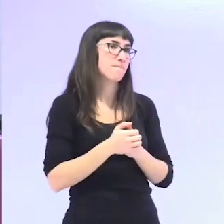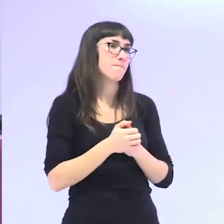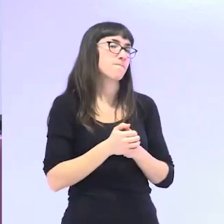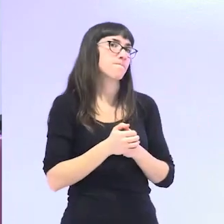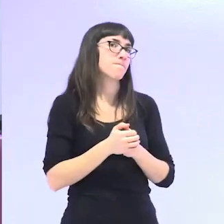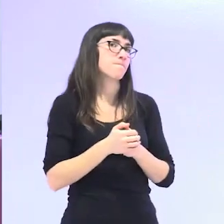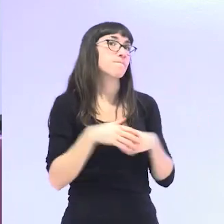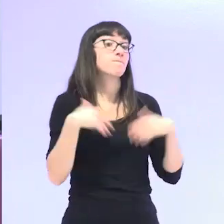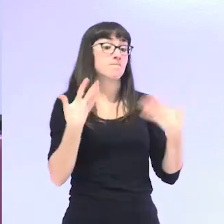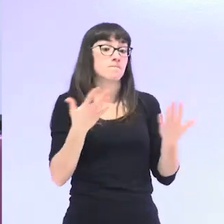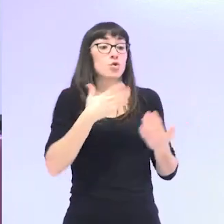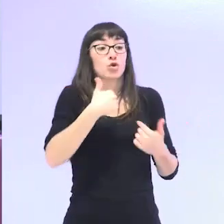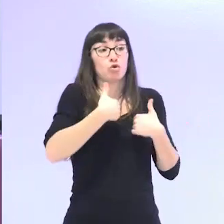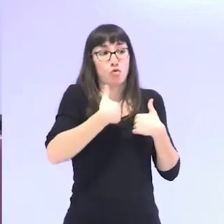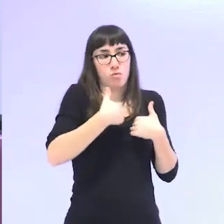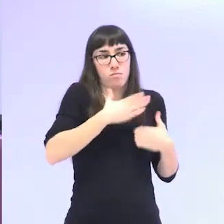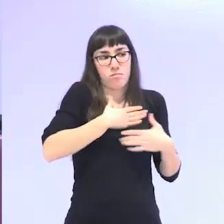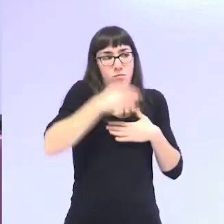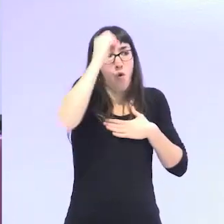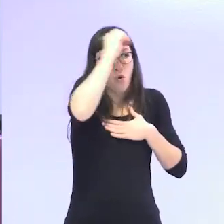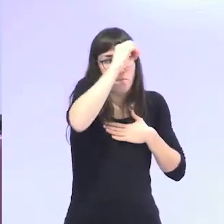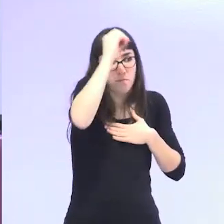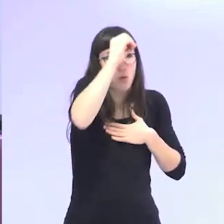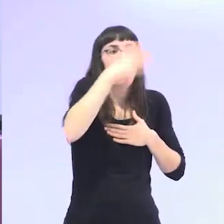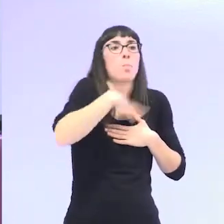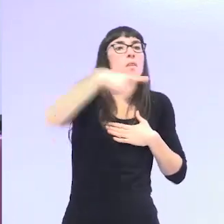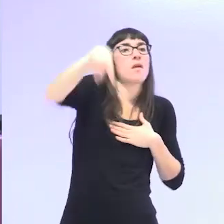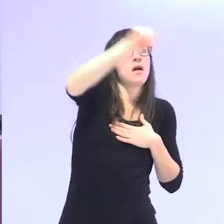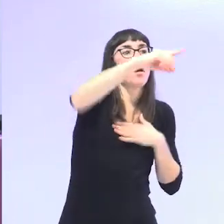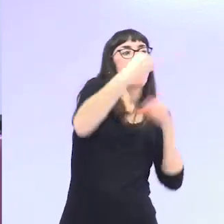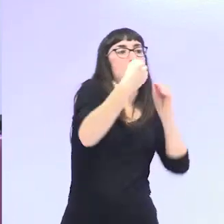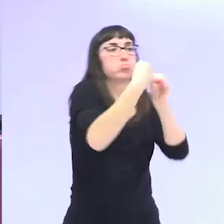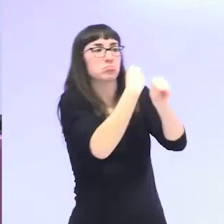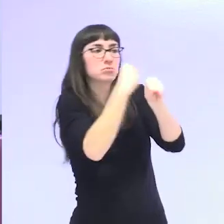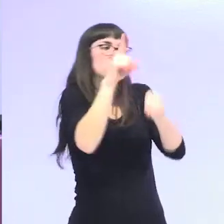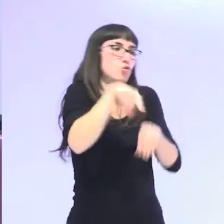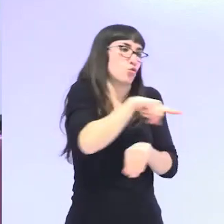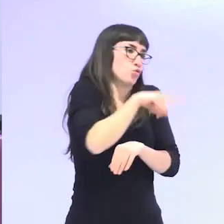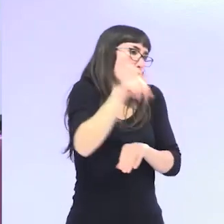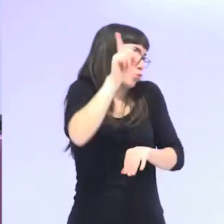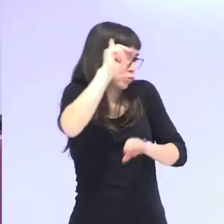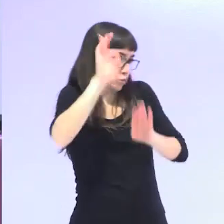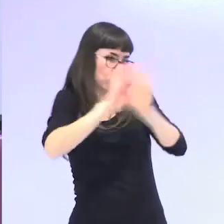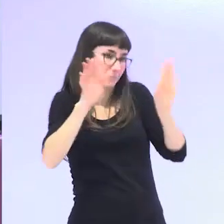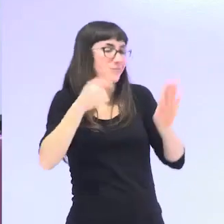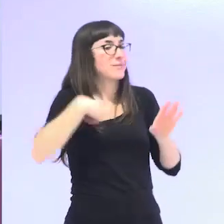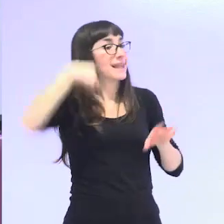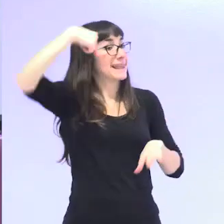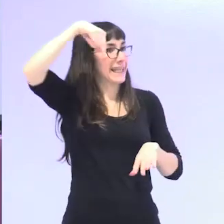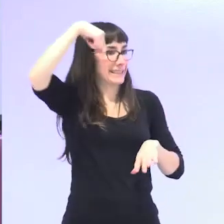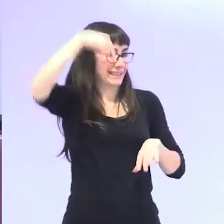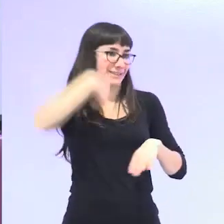Realmente, esto es mi punto de vista, se podría cuestionar si es así o no, yo lo planteaba precisamente en mi tesis doctoral,